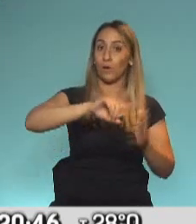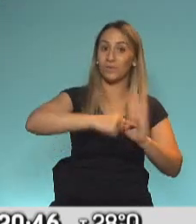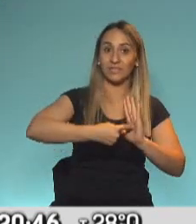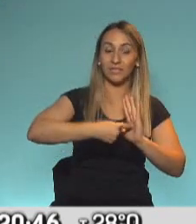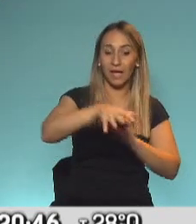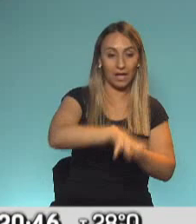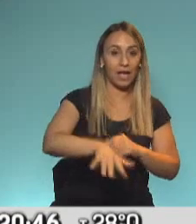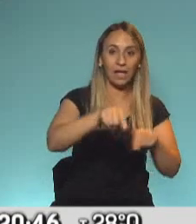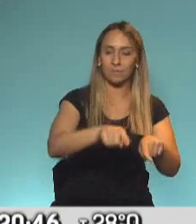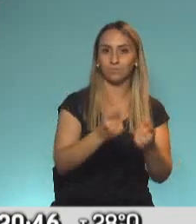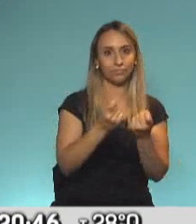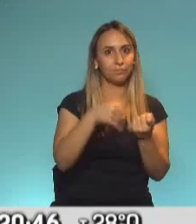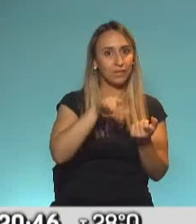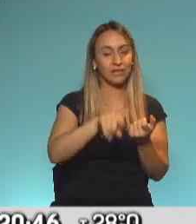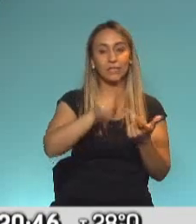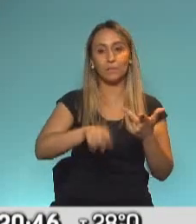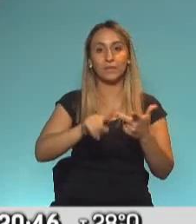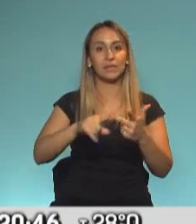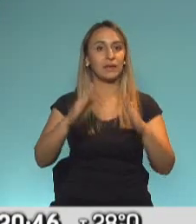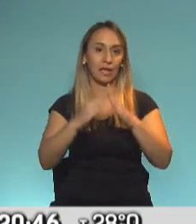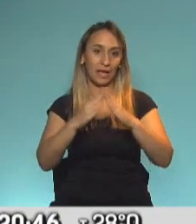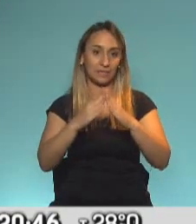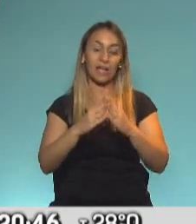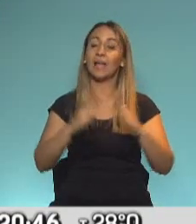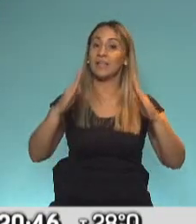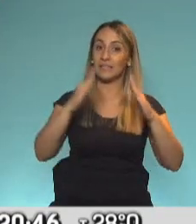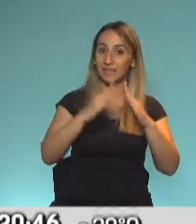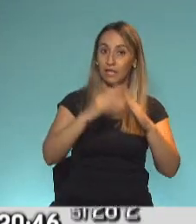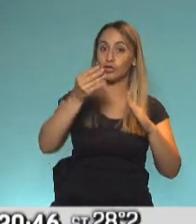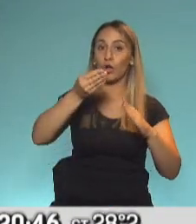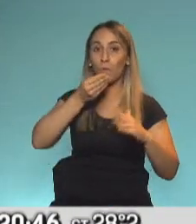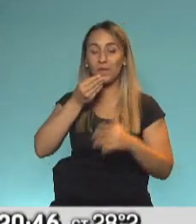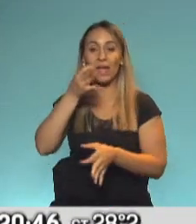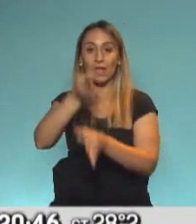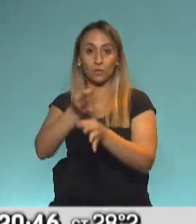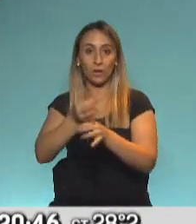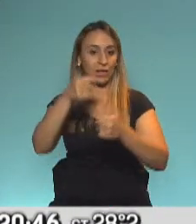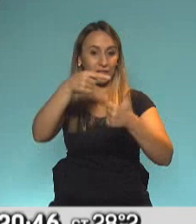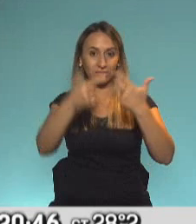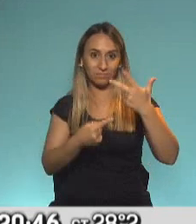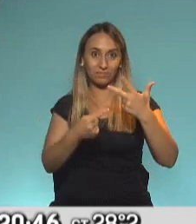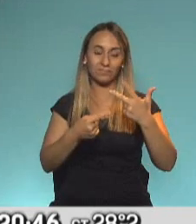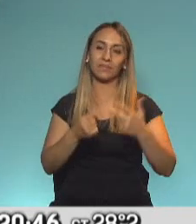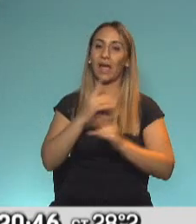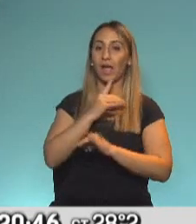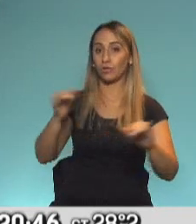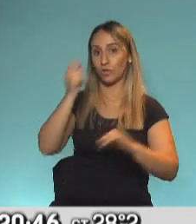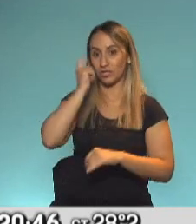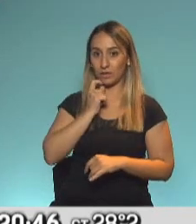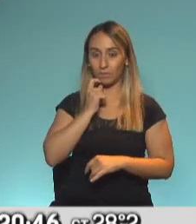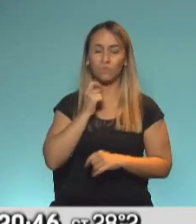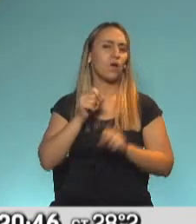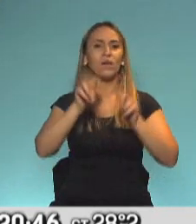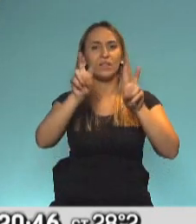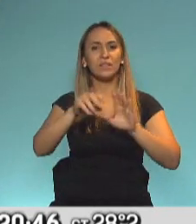donde hace falta, y el techo. Techo, comida, escuelas. Esos son los anuncios de Axel Kicillof. Temario a tener en cuenta para